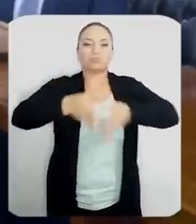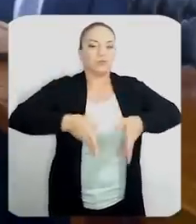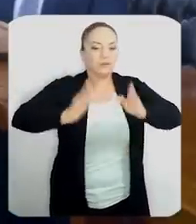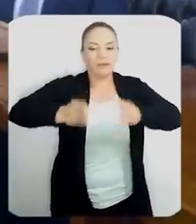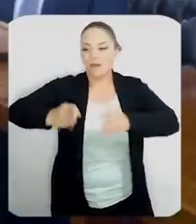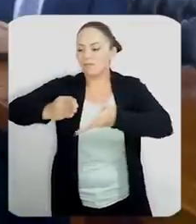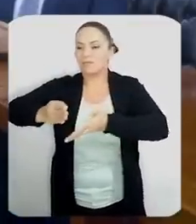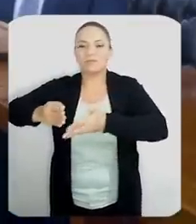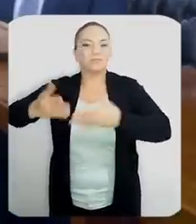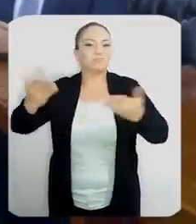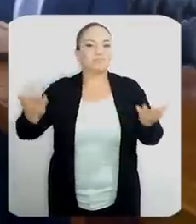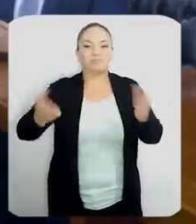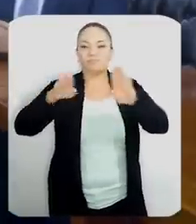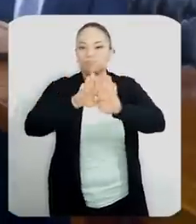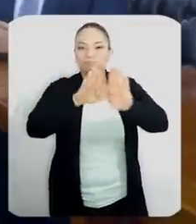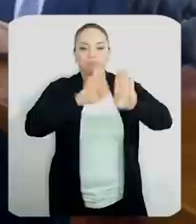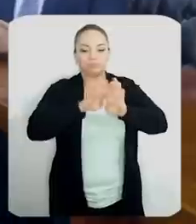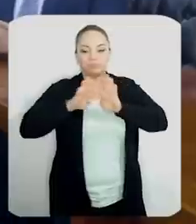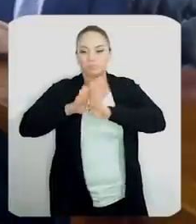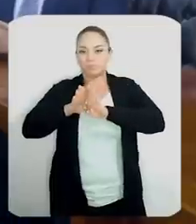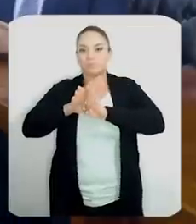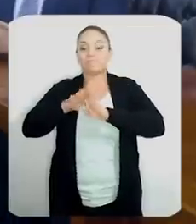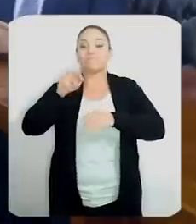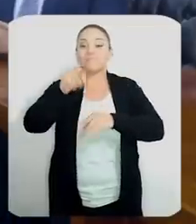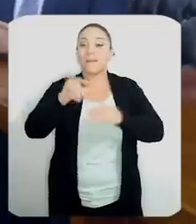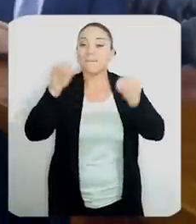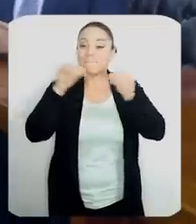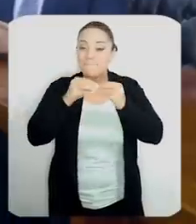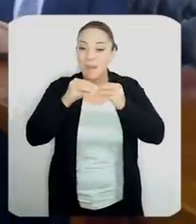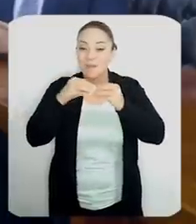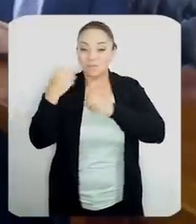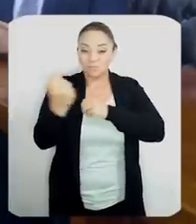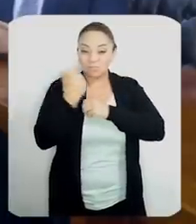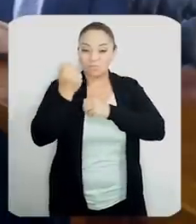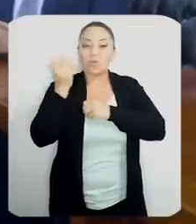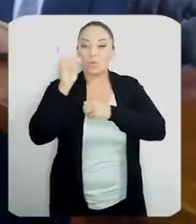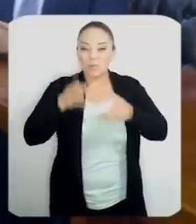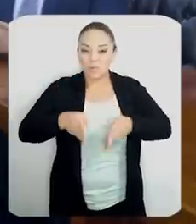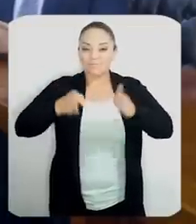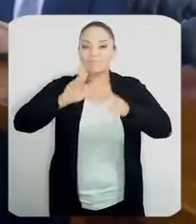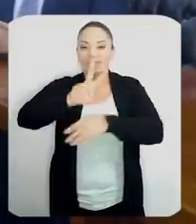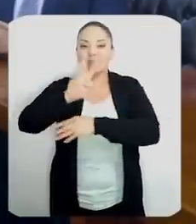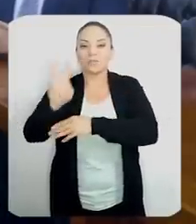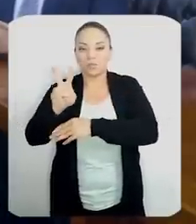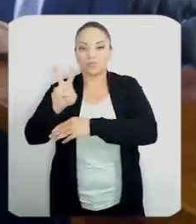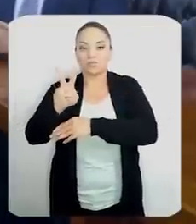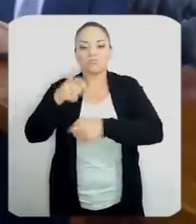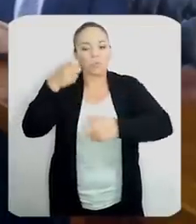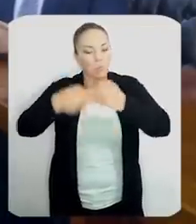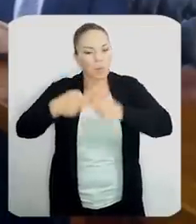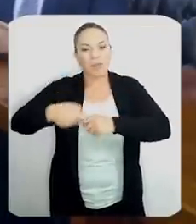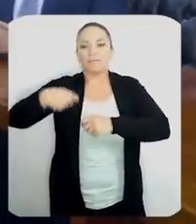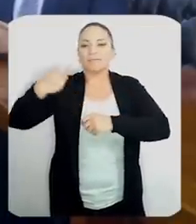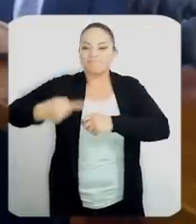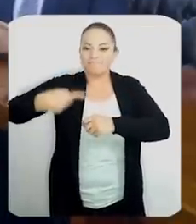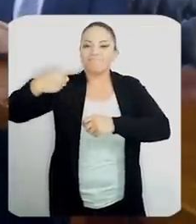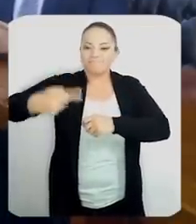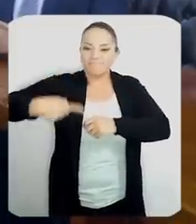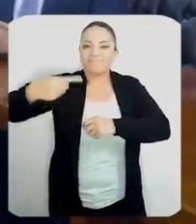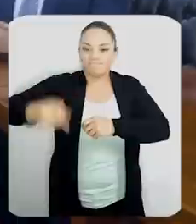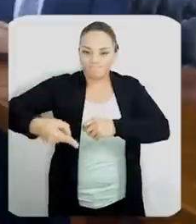lugares del país, especialmente en la Ruta 32, donde se ha convertido en un problema recurrente